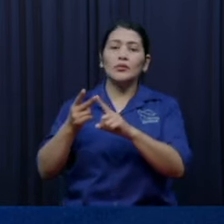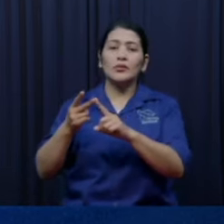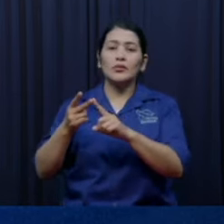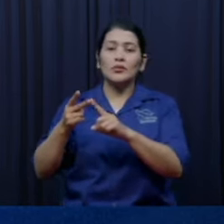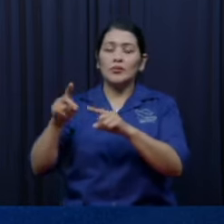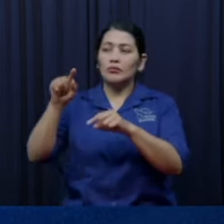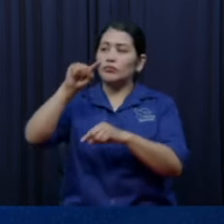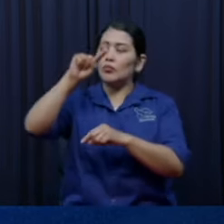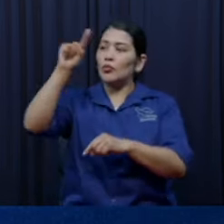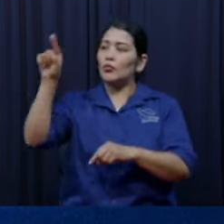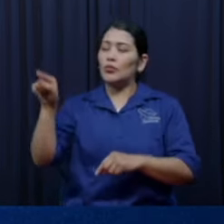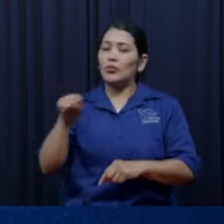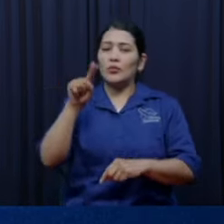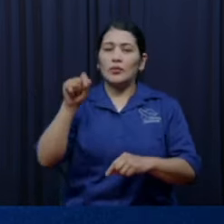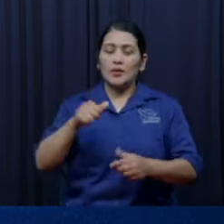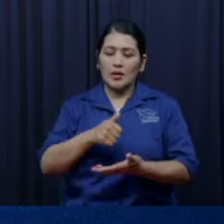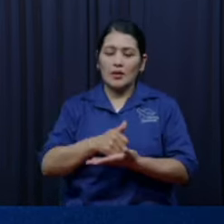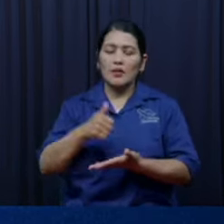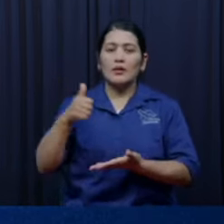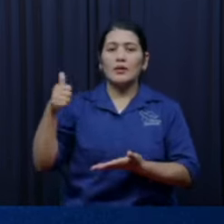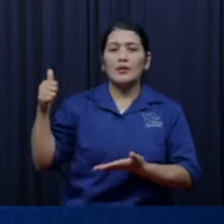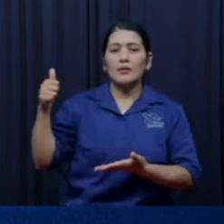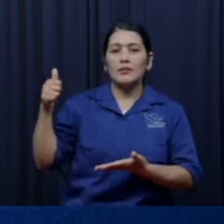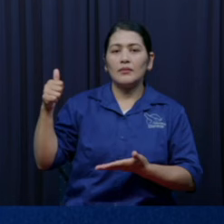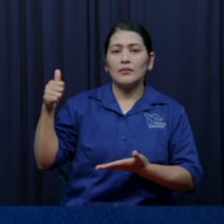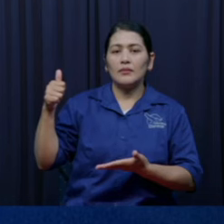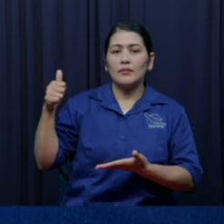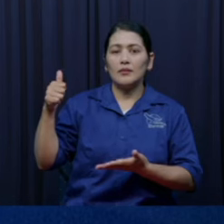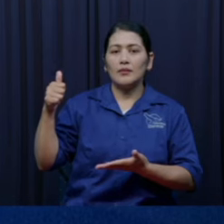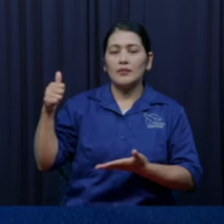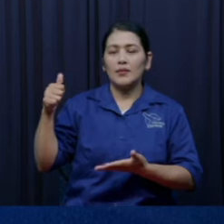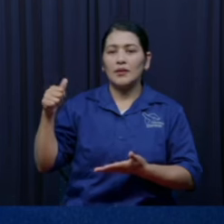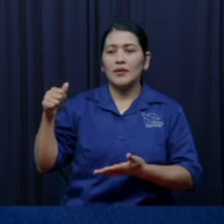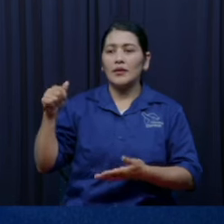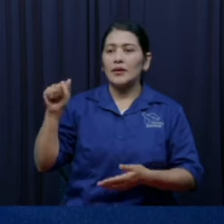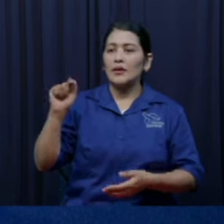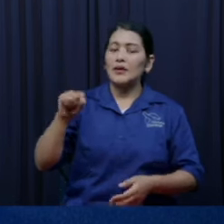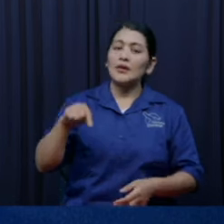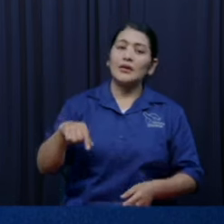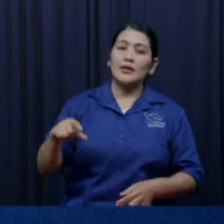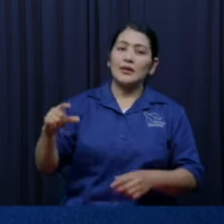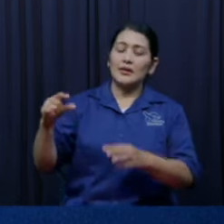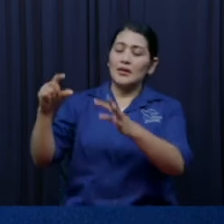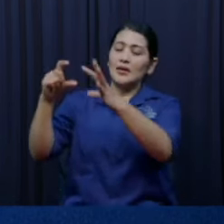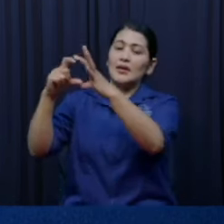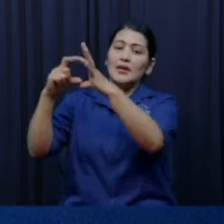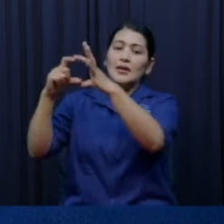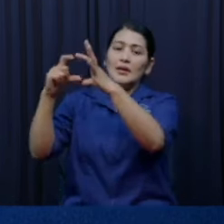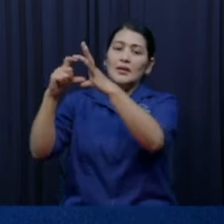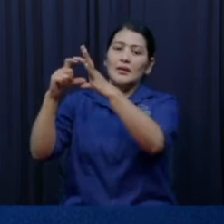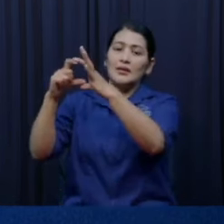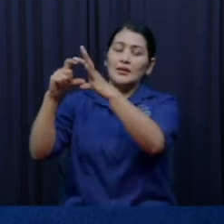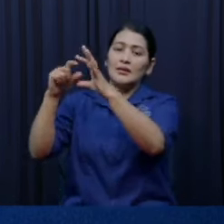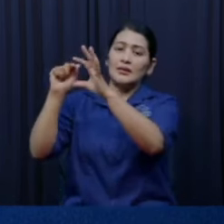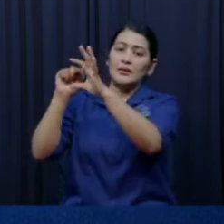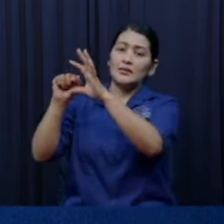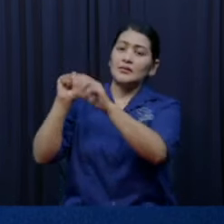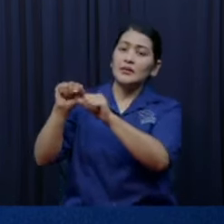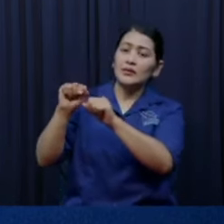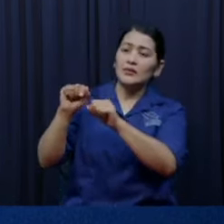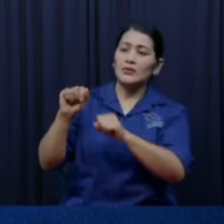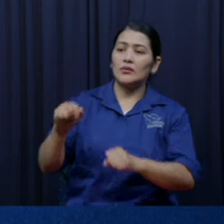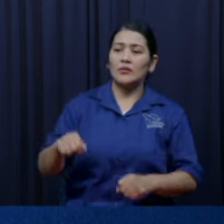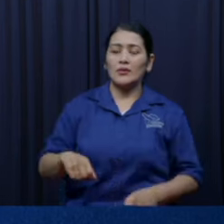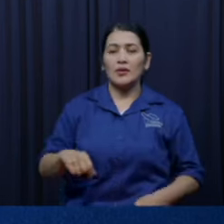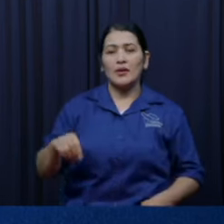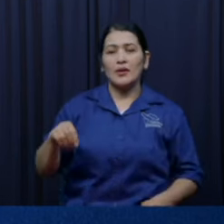siempre hay trabajo en el espíritu, no quiere decir que ya se terminó, por eso es que se habla de los espíritus, los justos hechos ya perfectos,